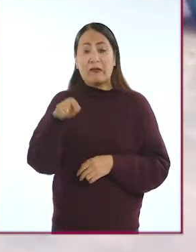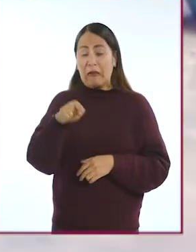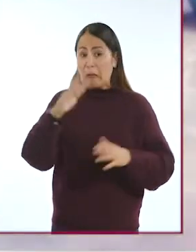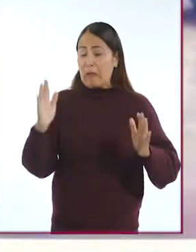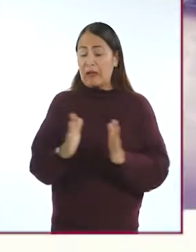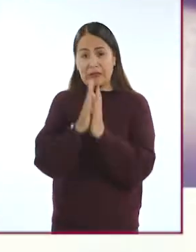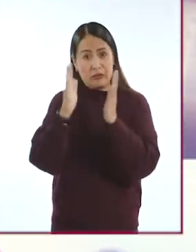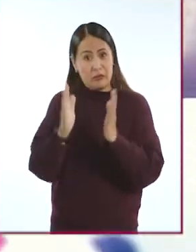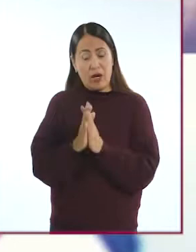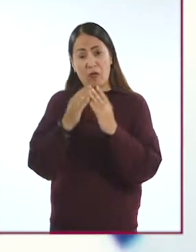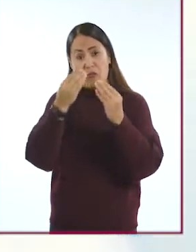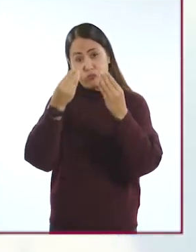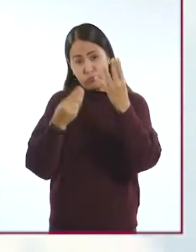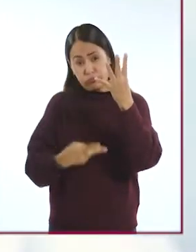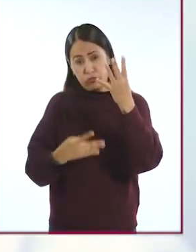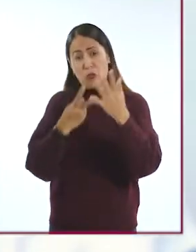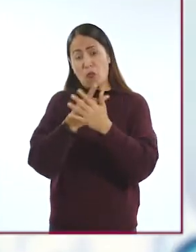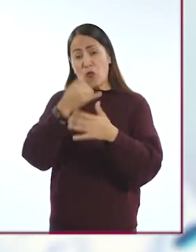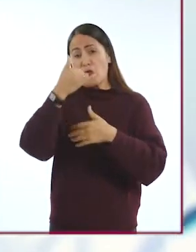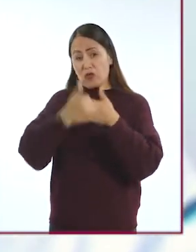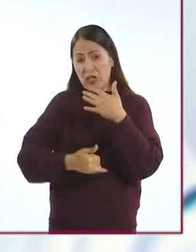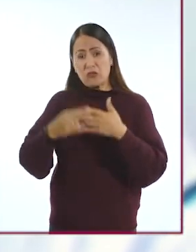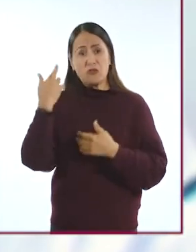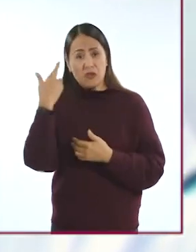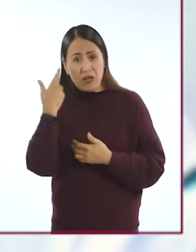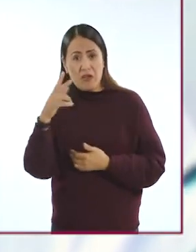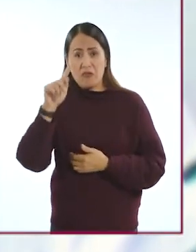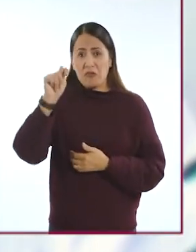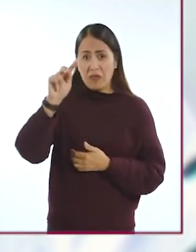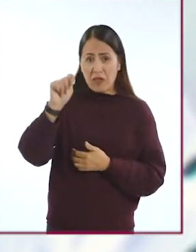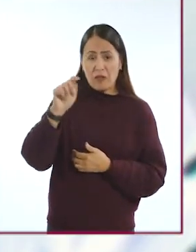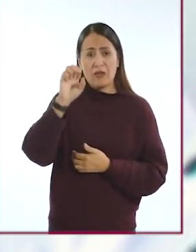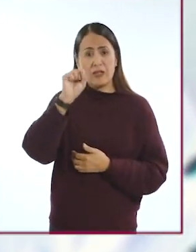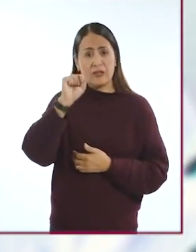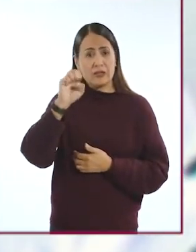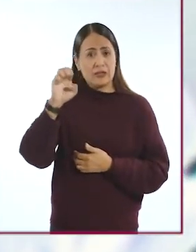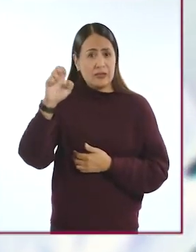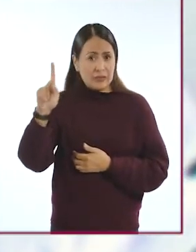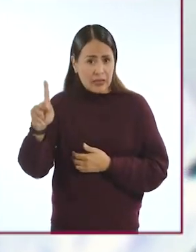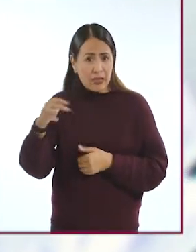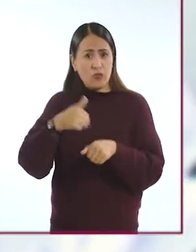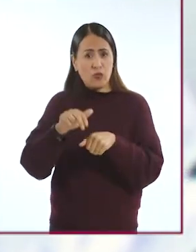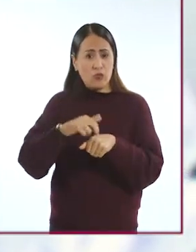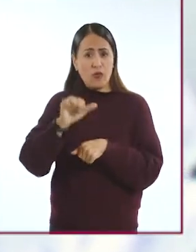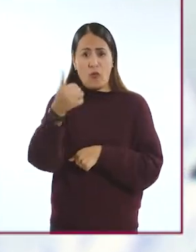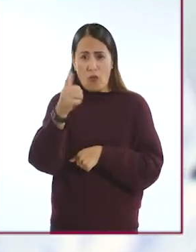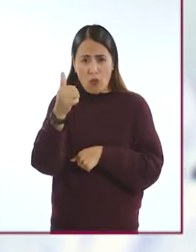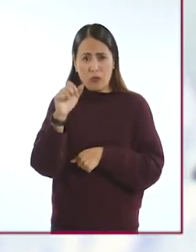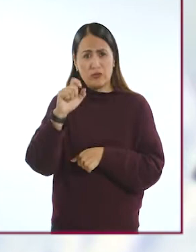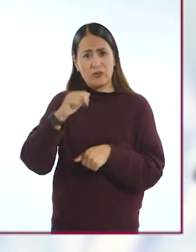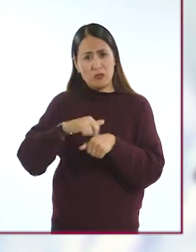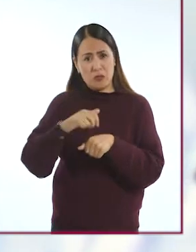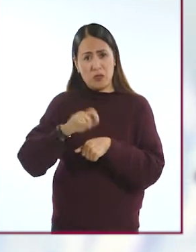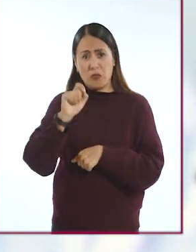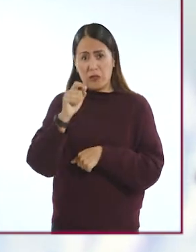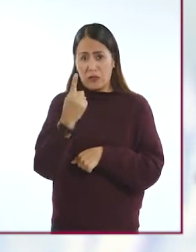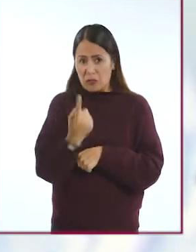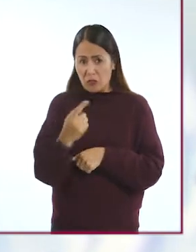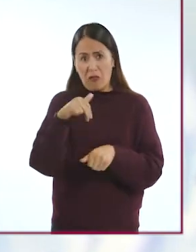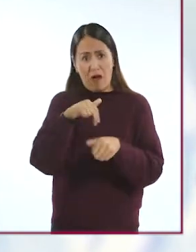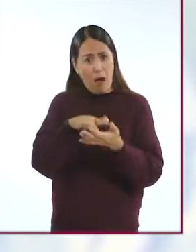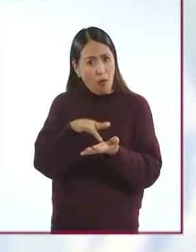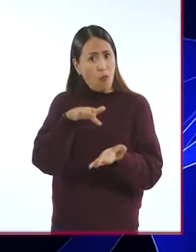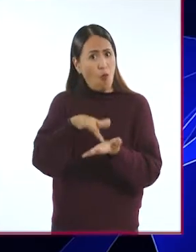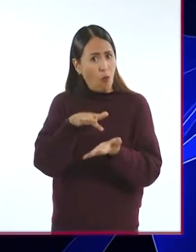participado en proyectos educativos, radio y TV UNAM, la CEP, Canal 11, Canal 22, entre otras instancias.